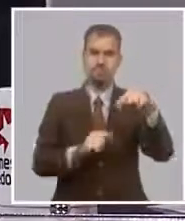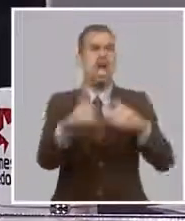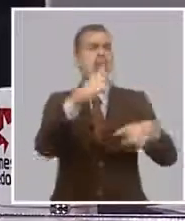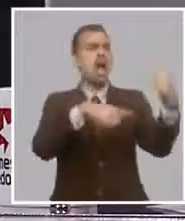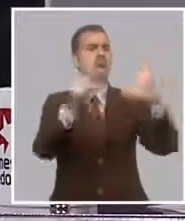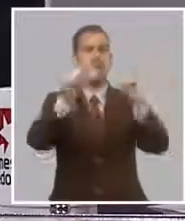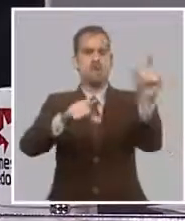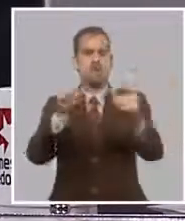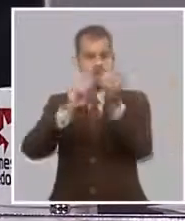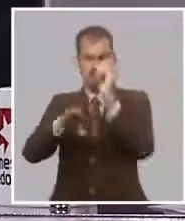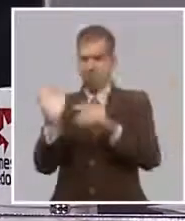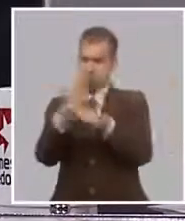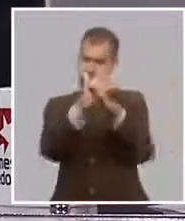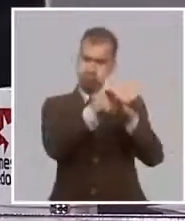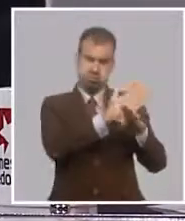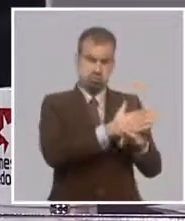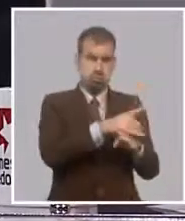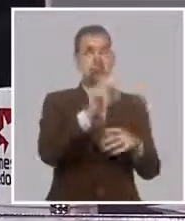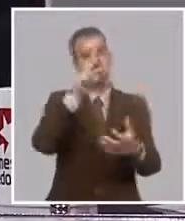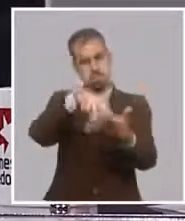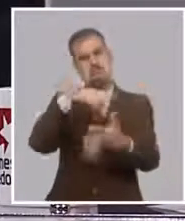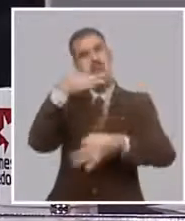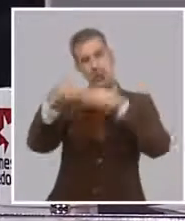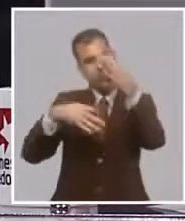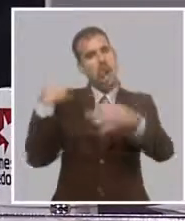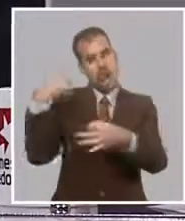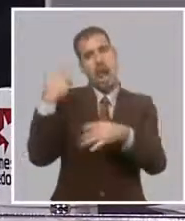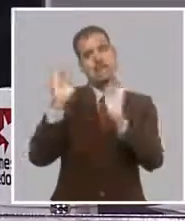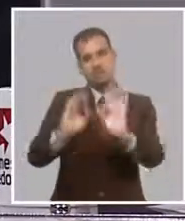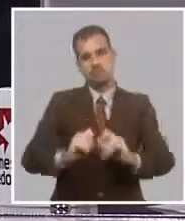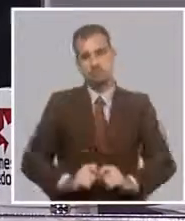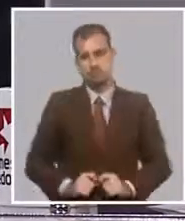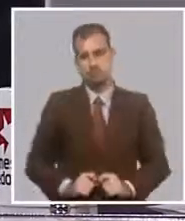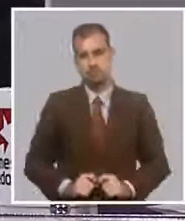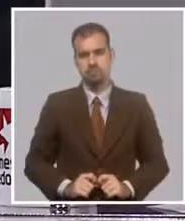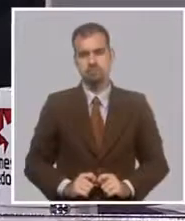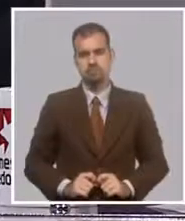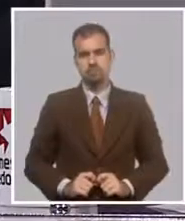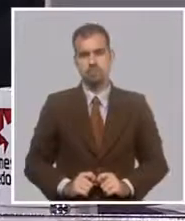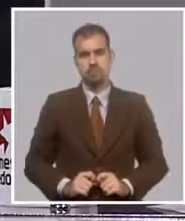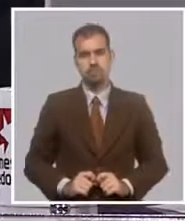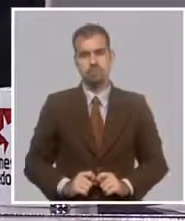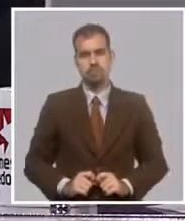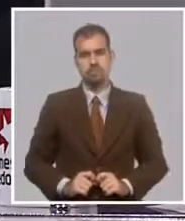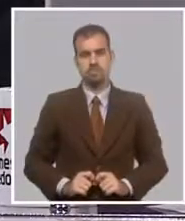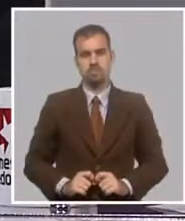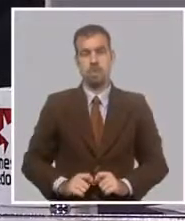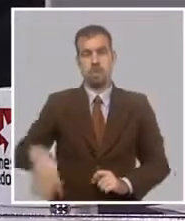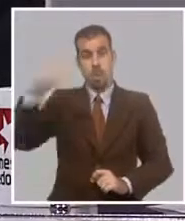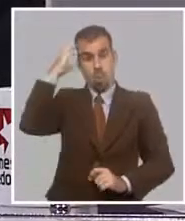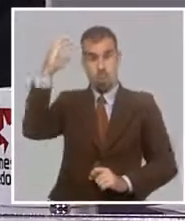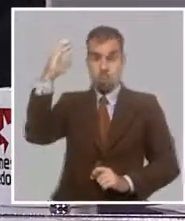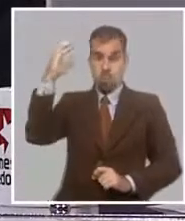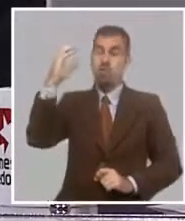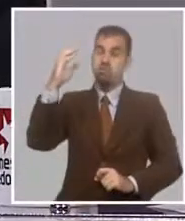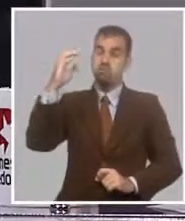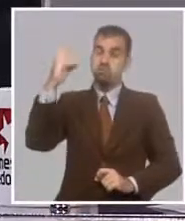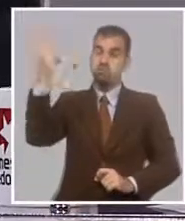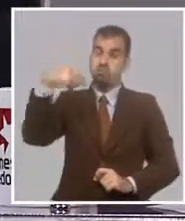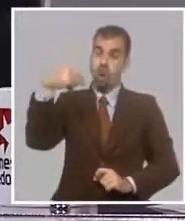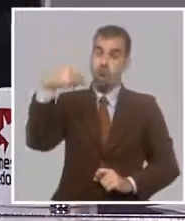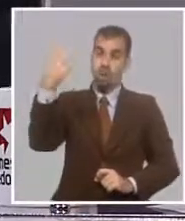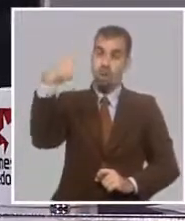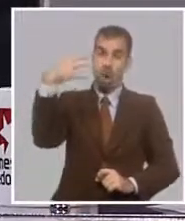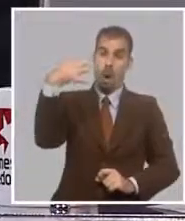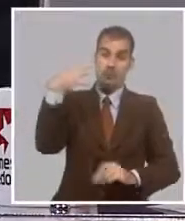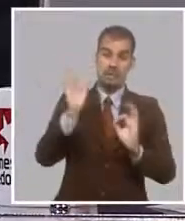todas estas situaciones. Esto, bueno, se nos hizo un llamado, una crítica por parte de la dirección del país y se nos